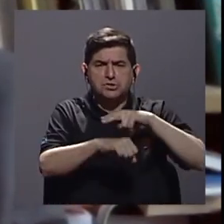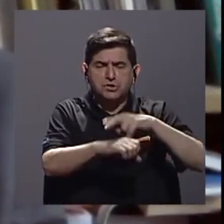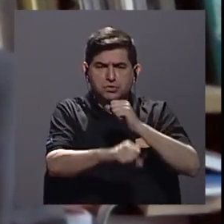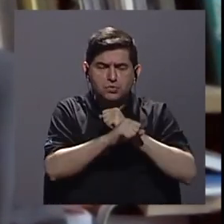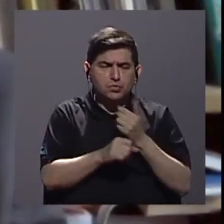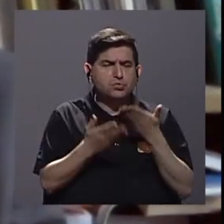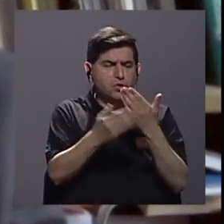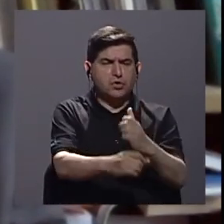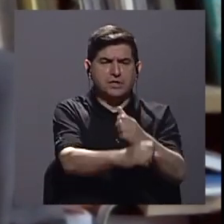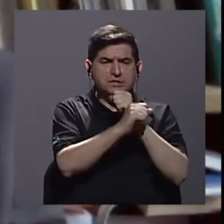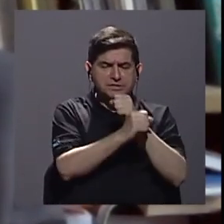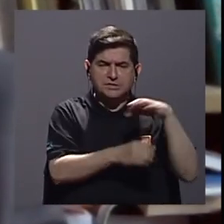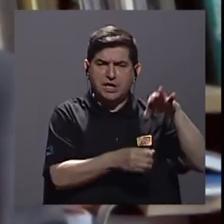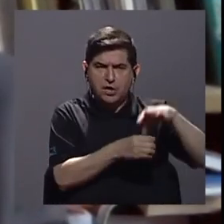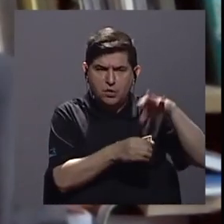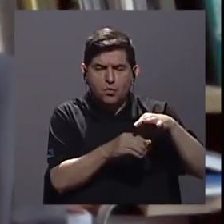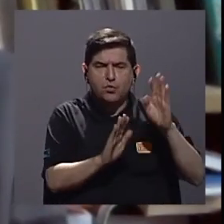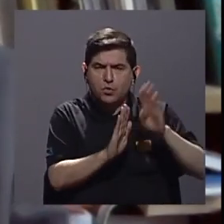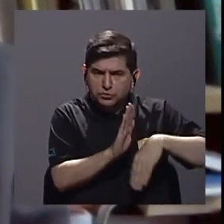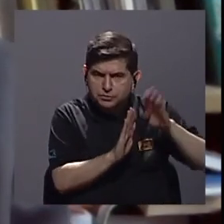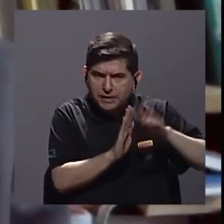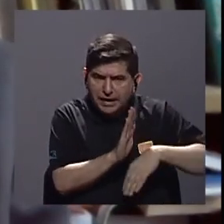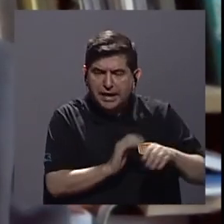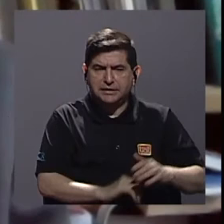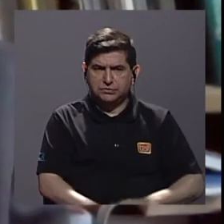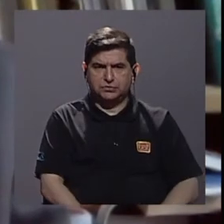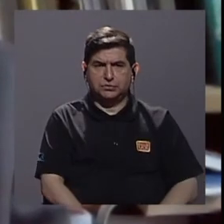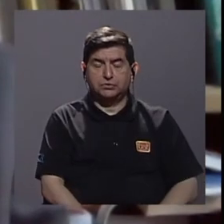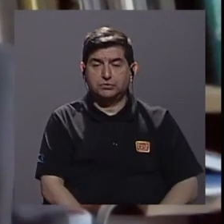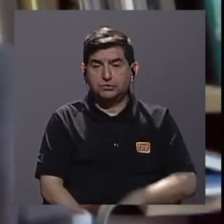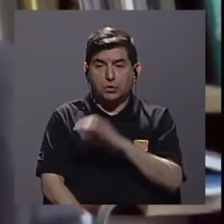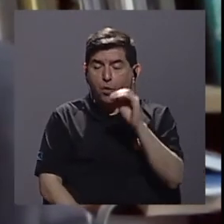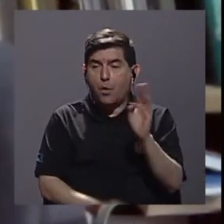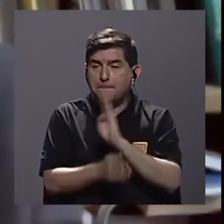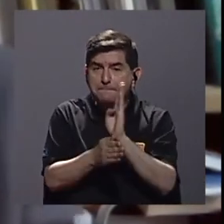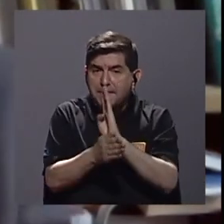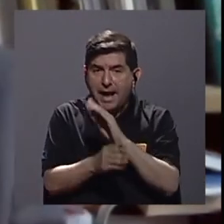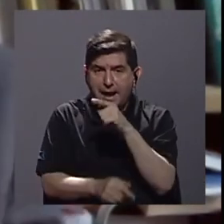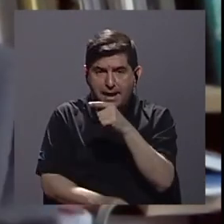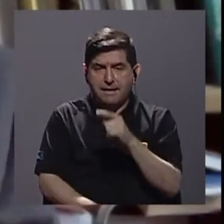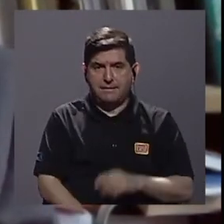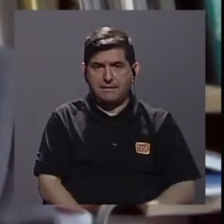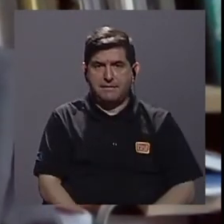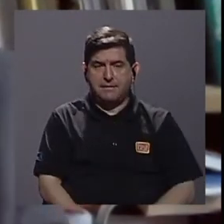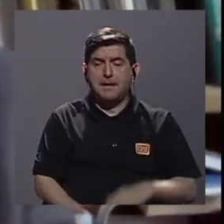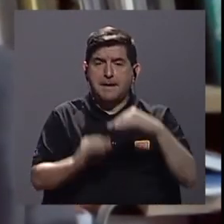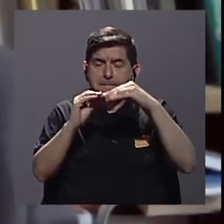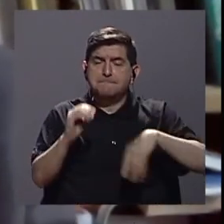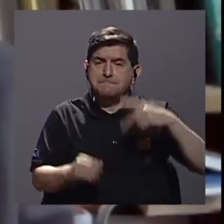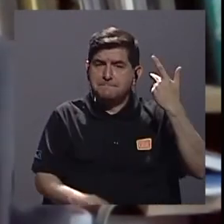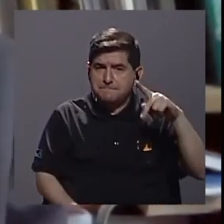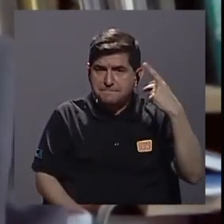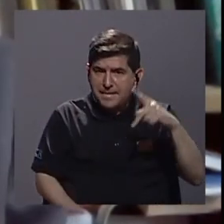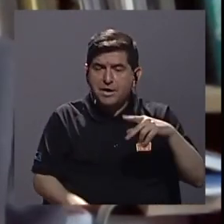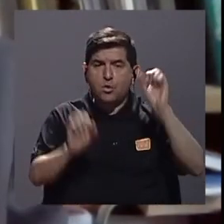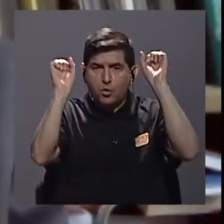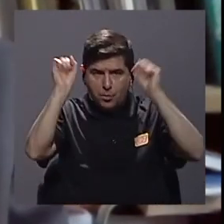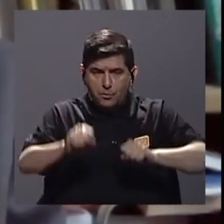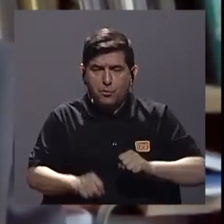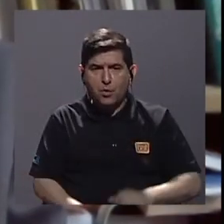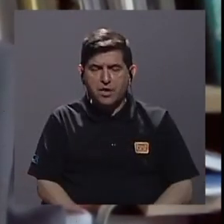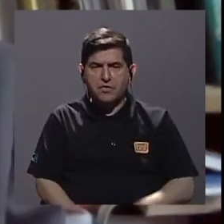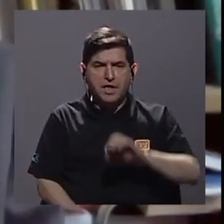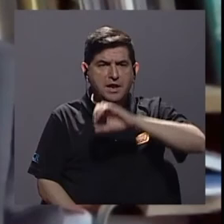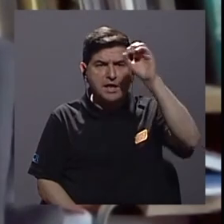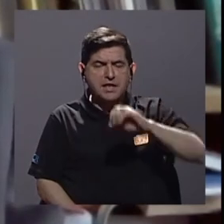seguros agropecuarios más baratos convencer a la banca de que con menor riesgo pueden cobrar